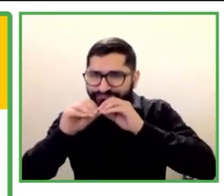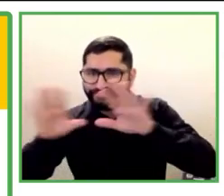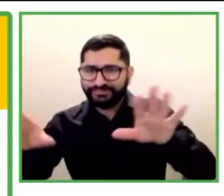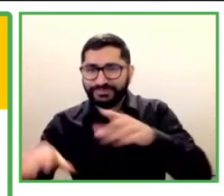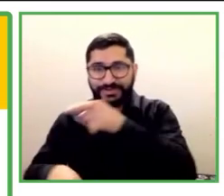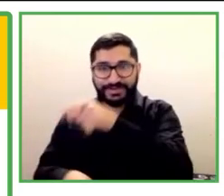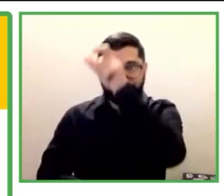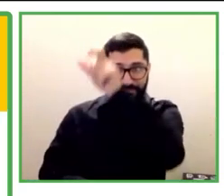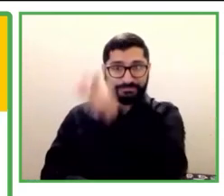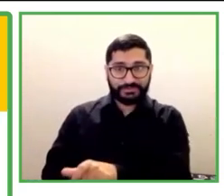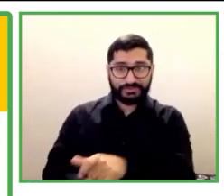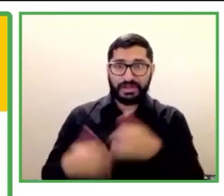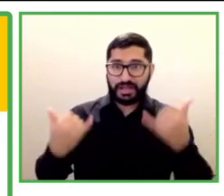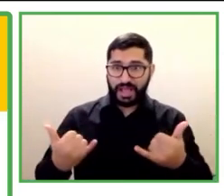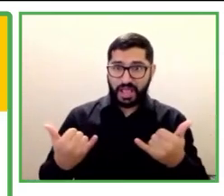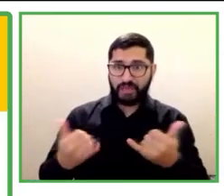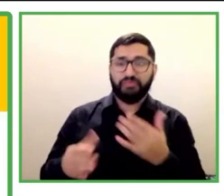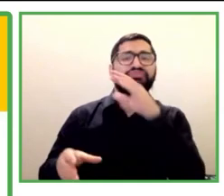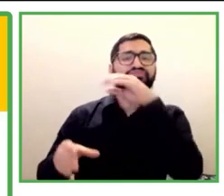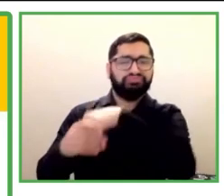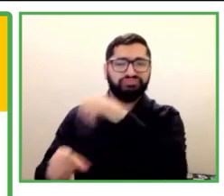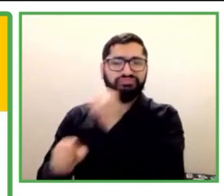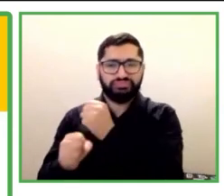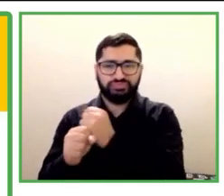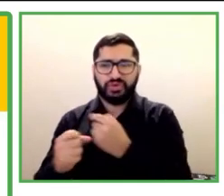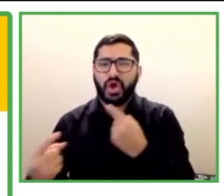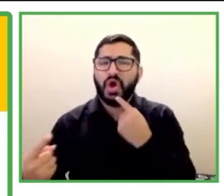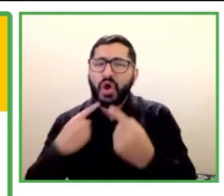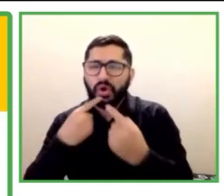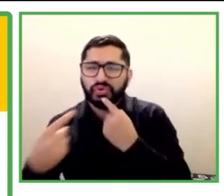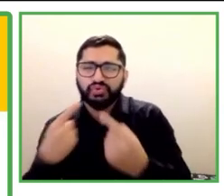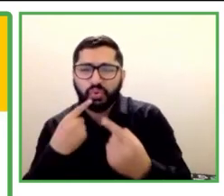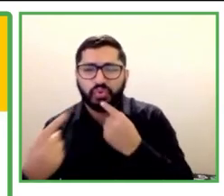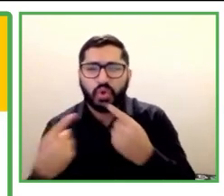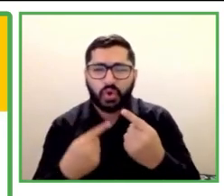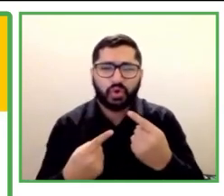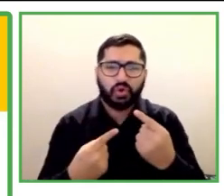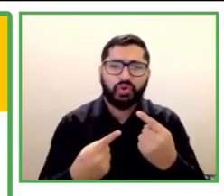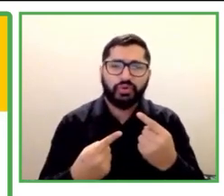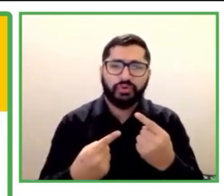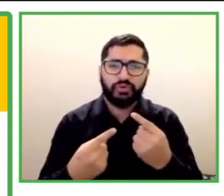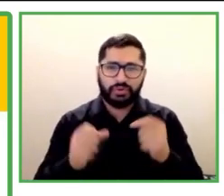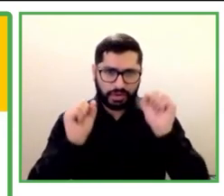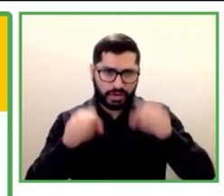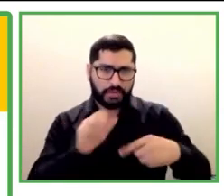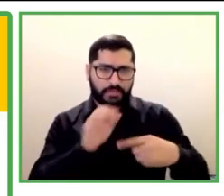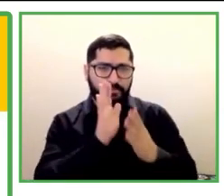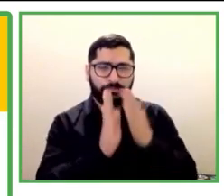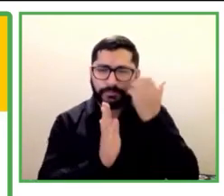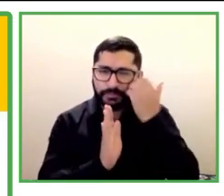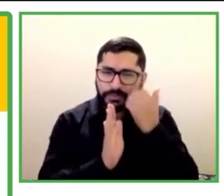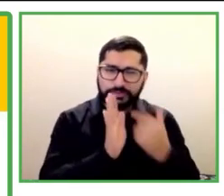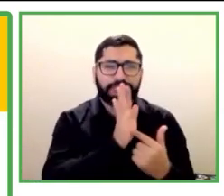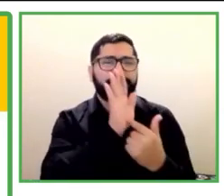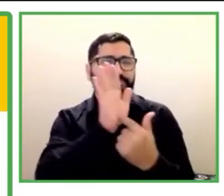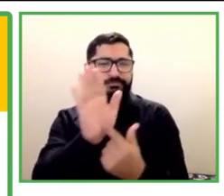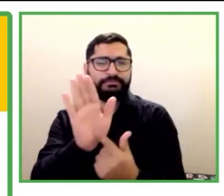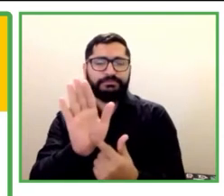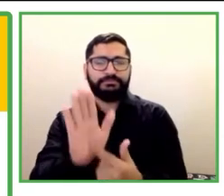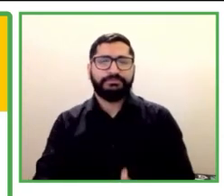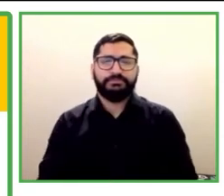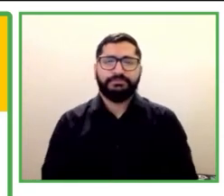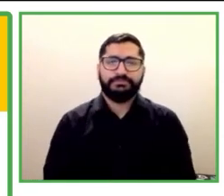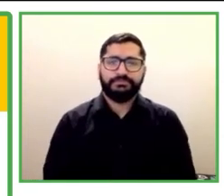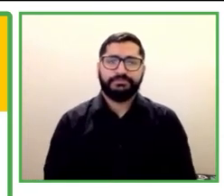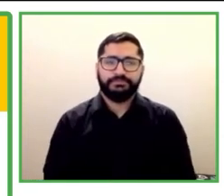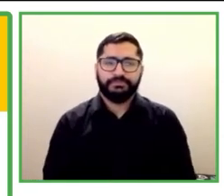consultor en Ernst & Young. Próxima slide, por favor. Como en India, la historia es la